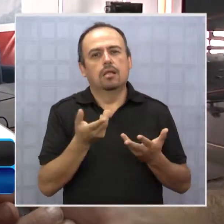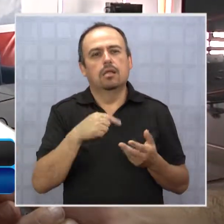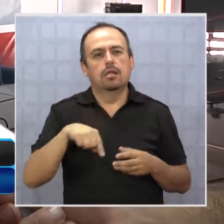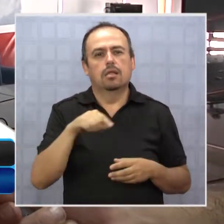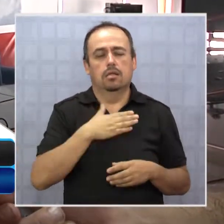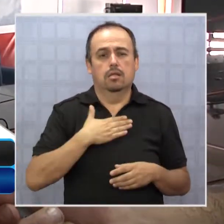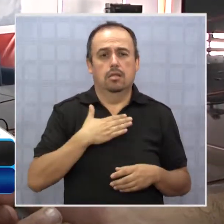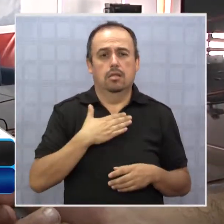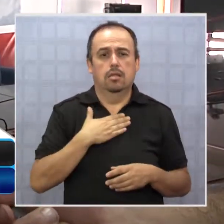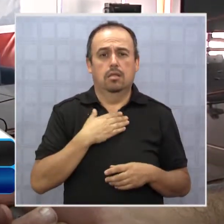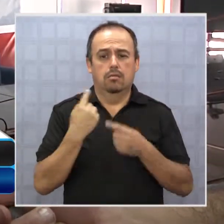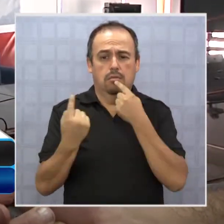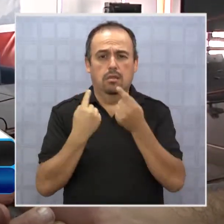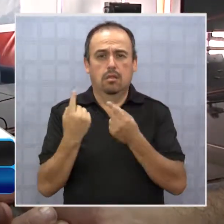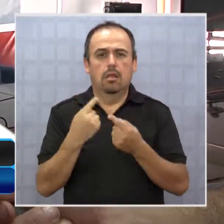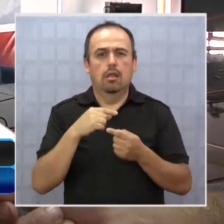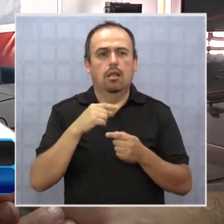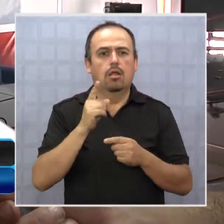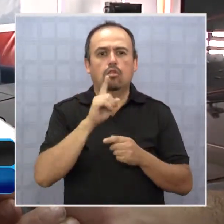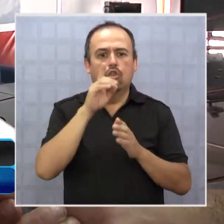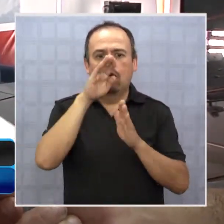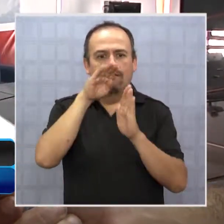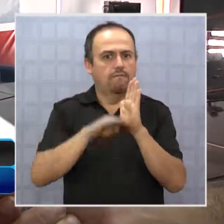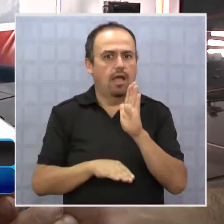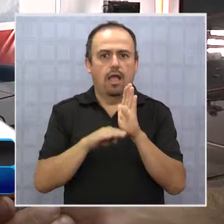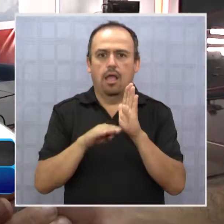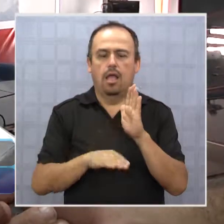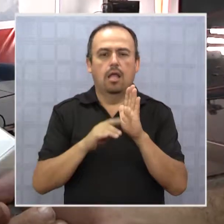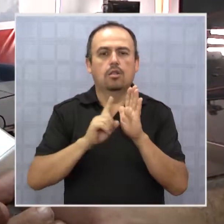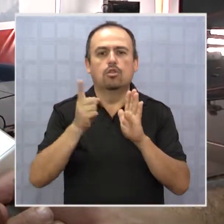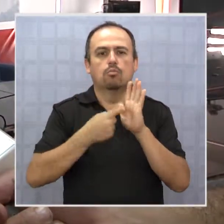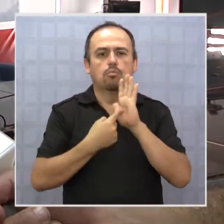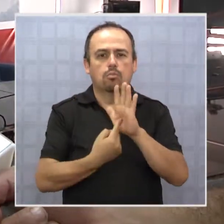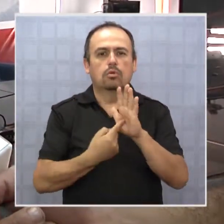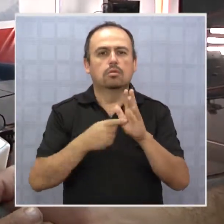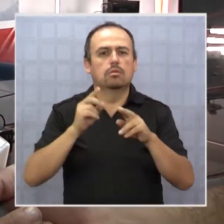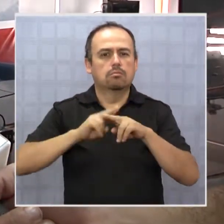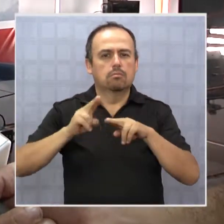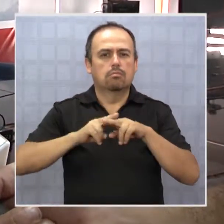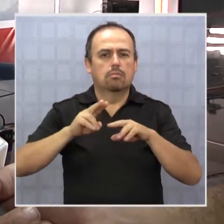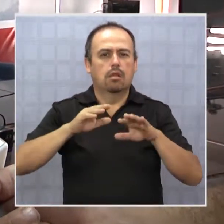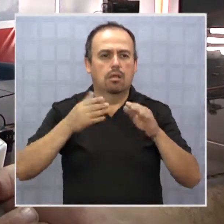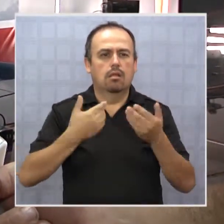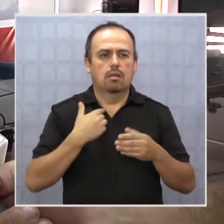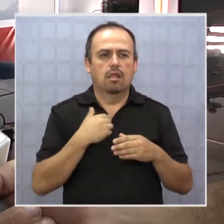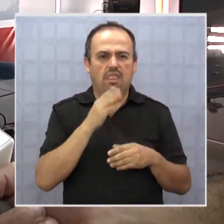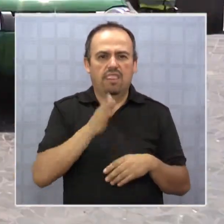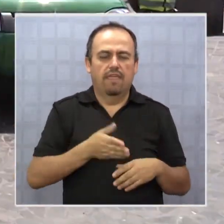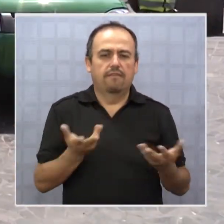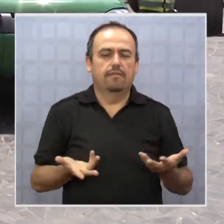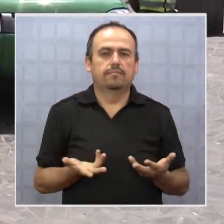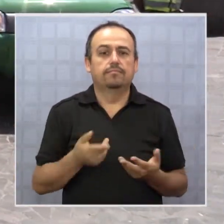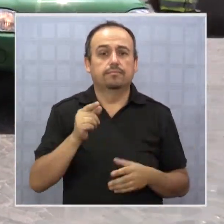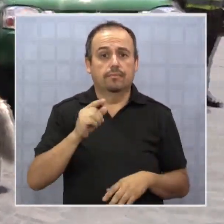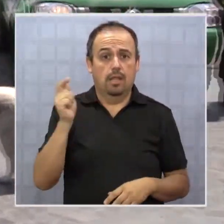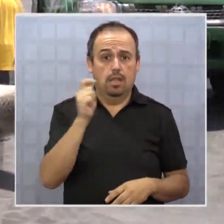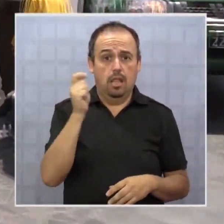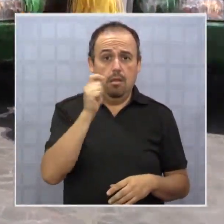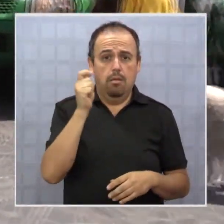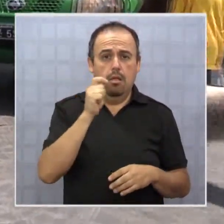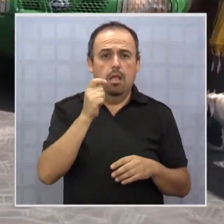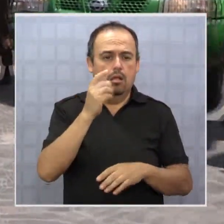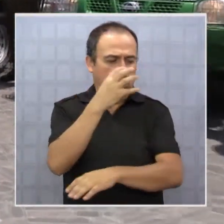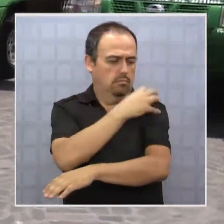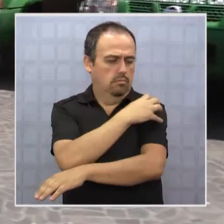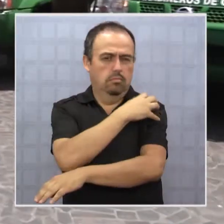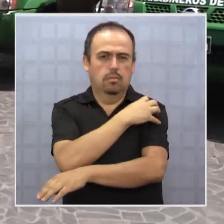que nuestra encuesta de victimización no baje ni refleje la real baja que debiera tener. Tarapacá ha sido